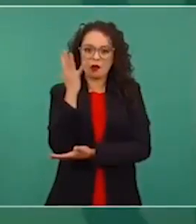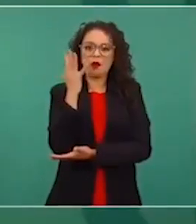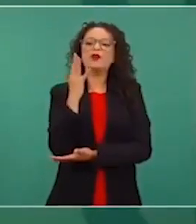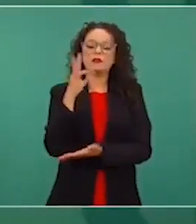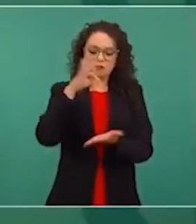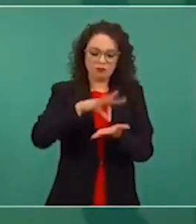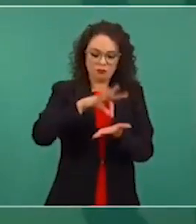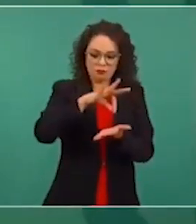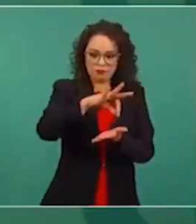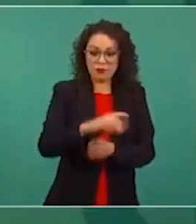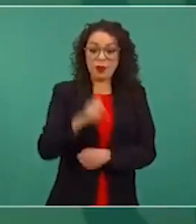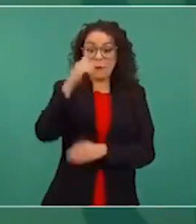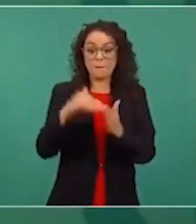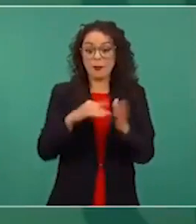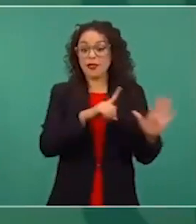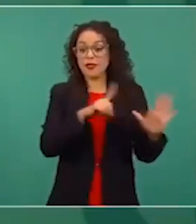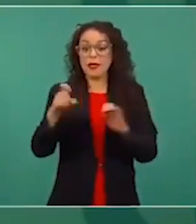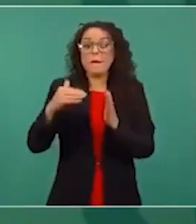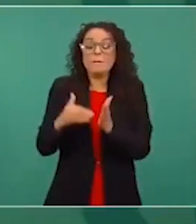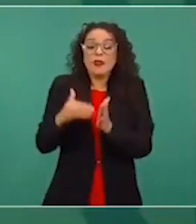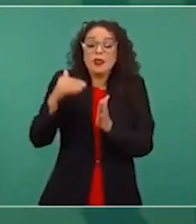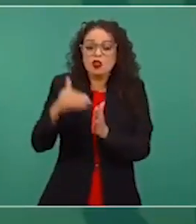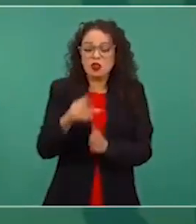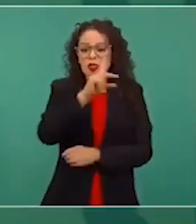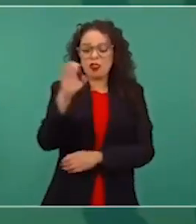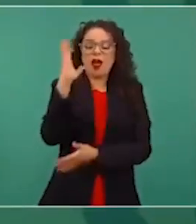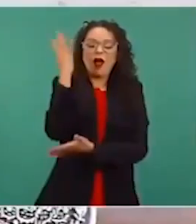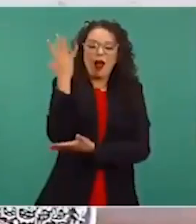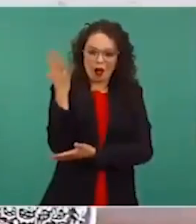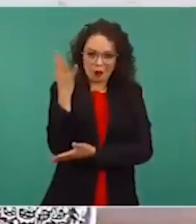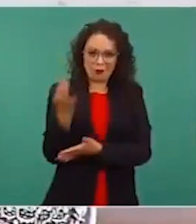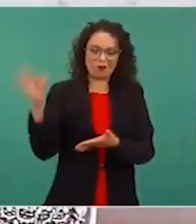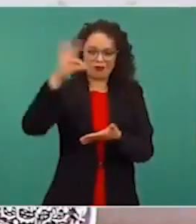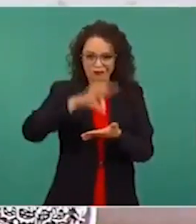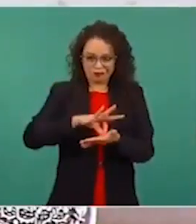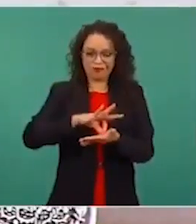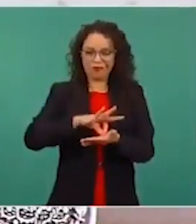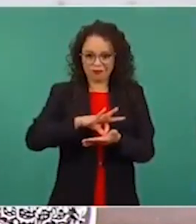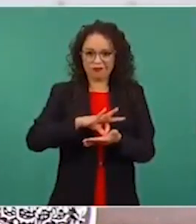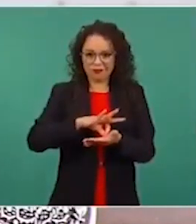.100 millones de árboles en